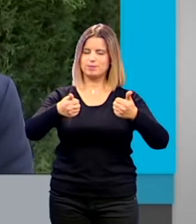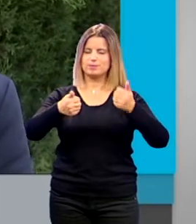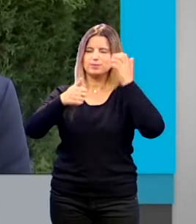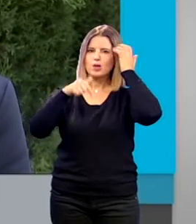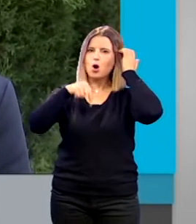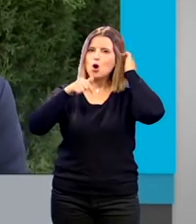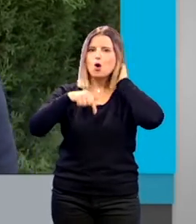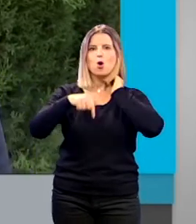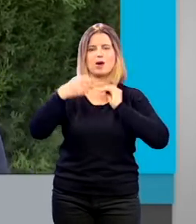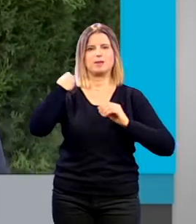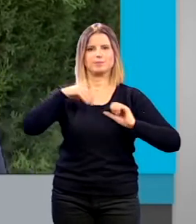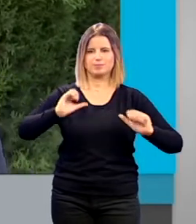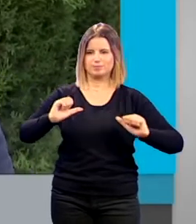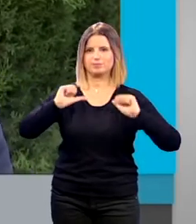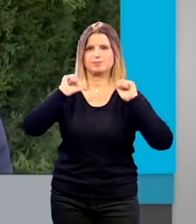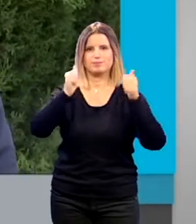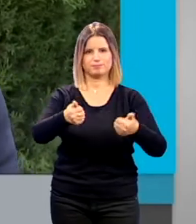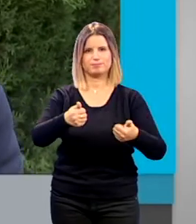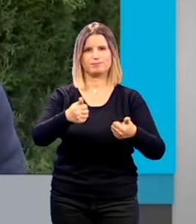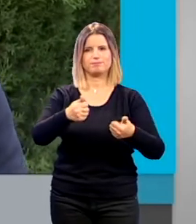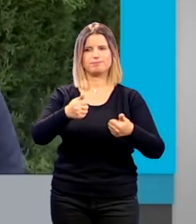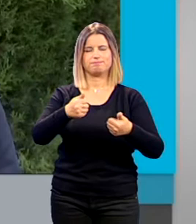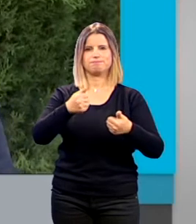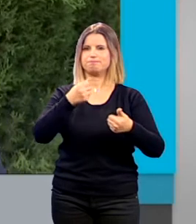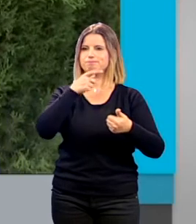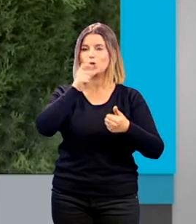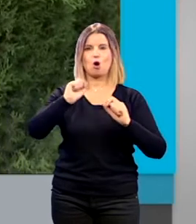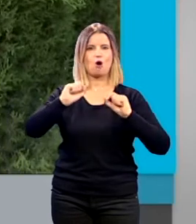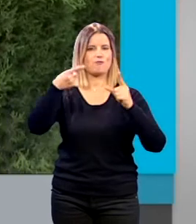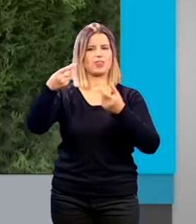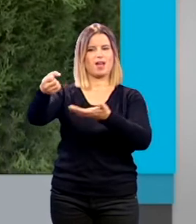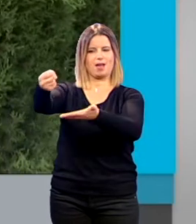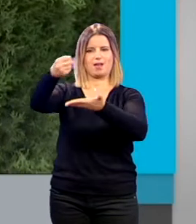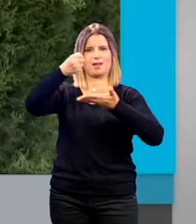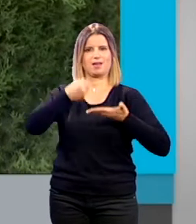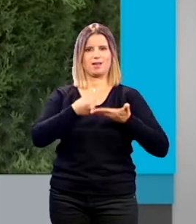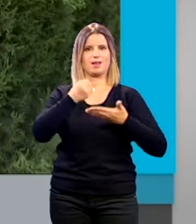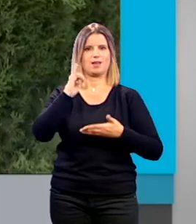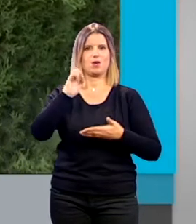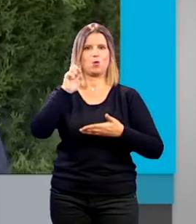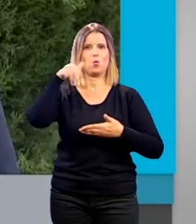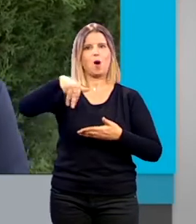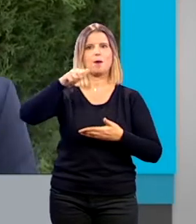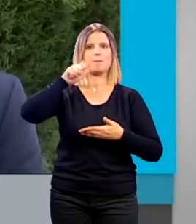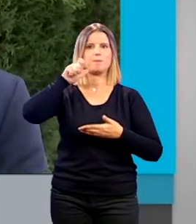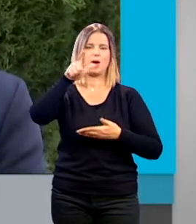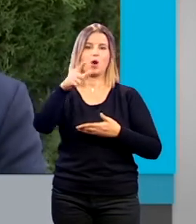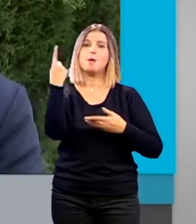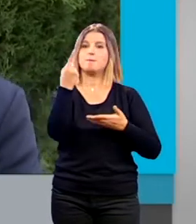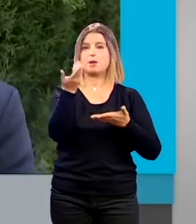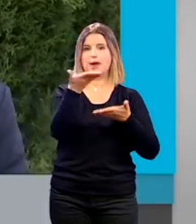precisamente iniciar la recepción con carácter oficial del legado de Juan Manuel Brazán lo hacemos en una primera parte